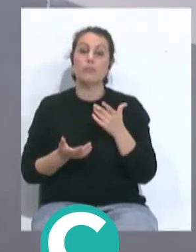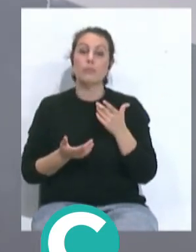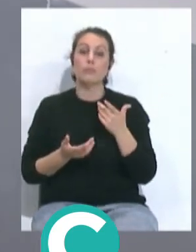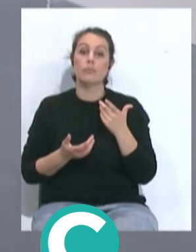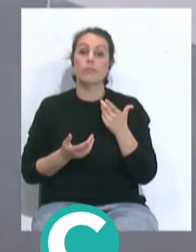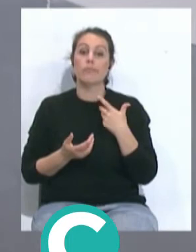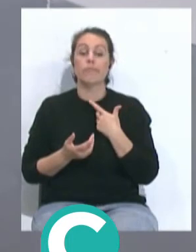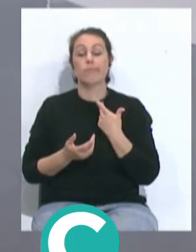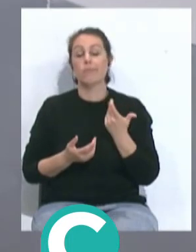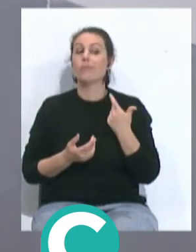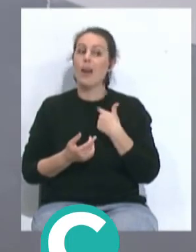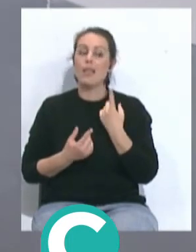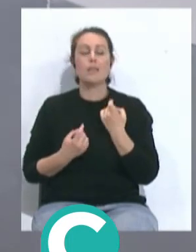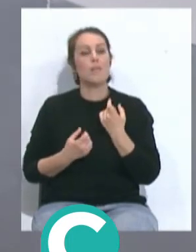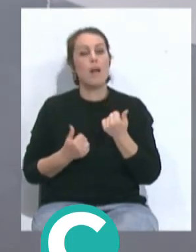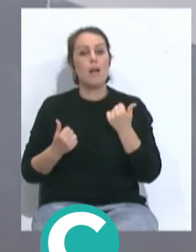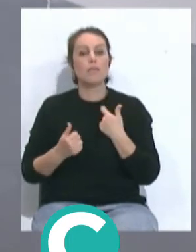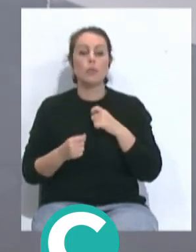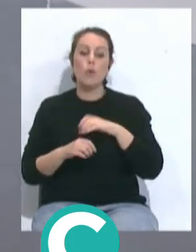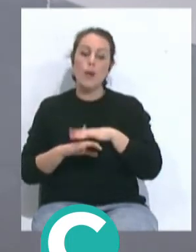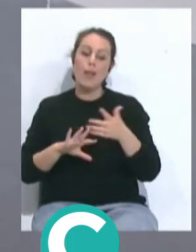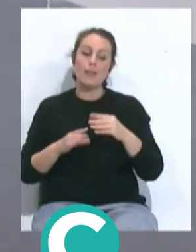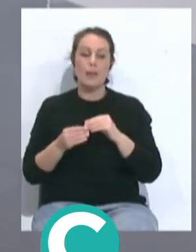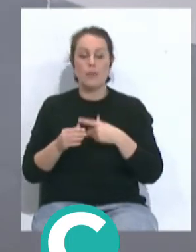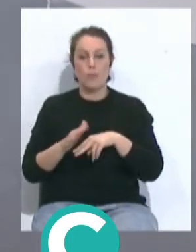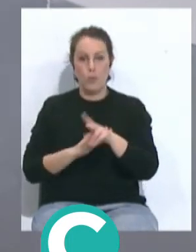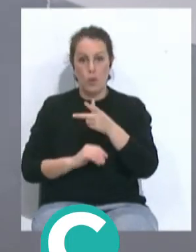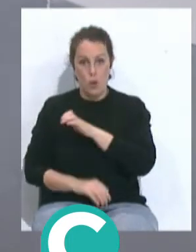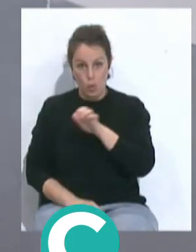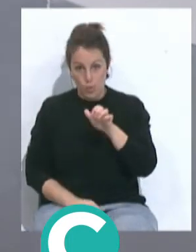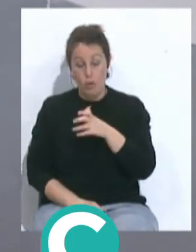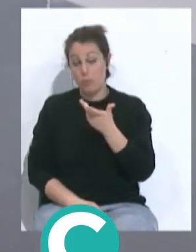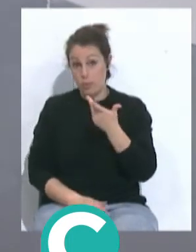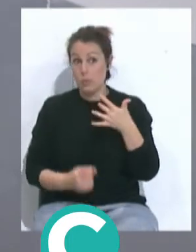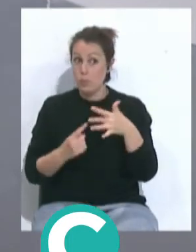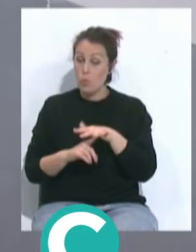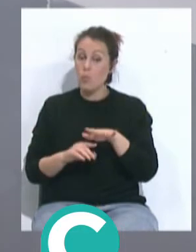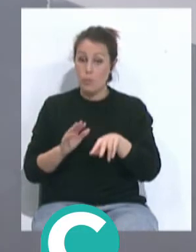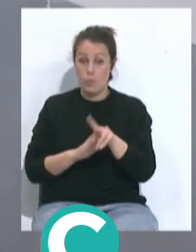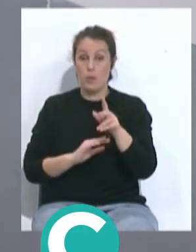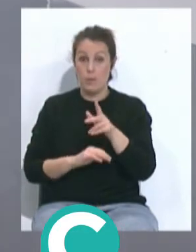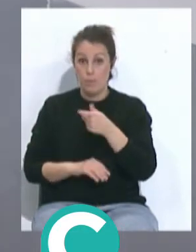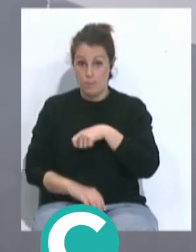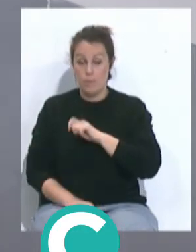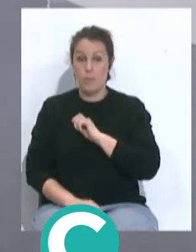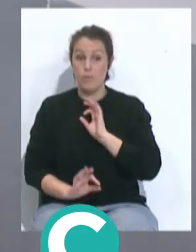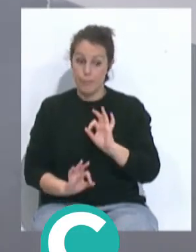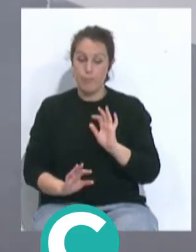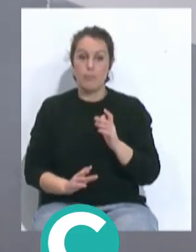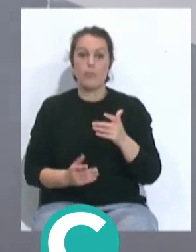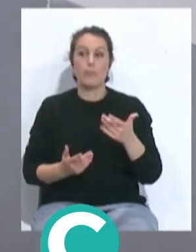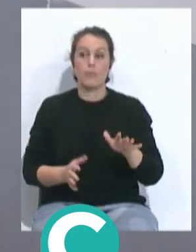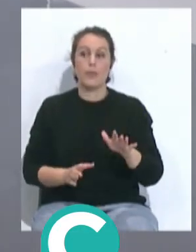con los minutos que él necesita para adaptarse al fútbol europeo, en este caso al fútbol español, más concretamente, pero